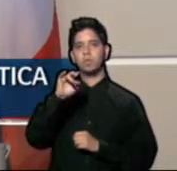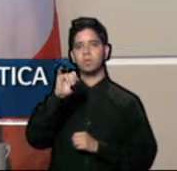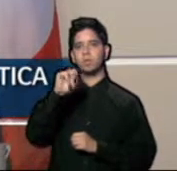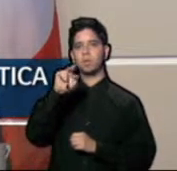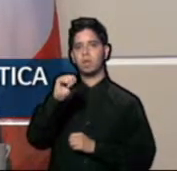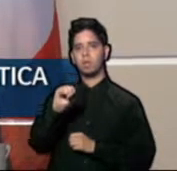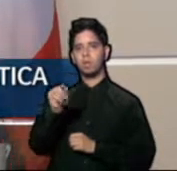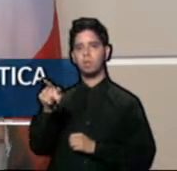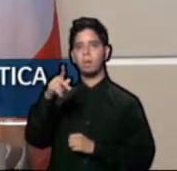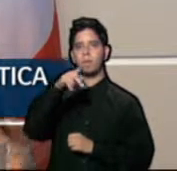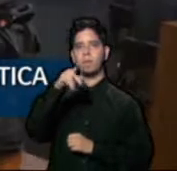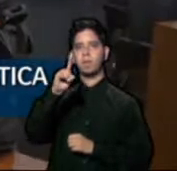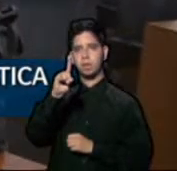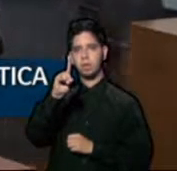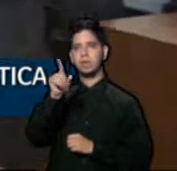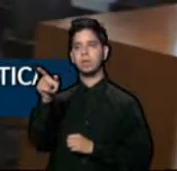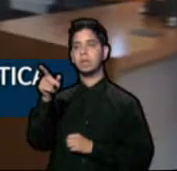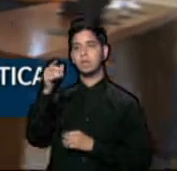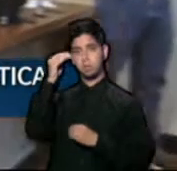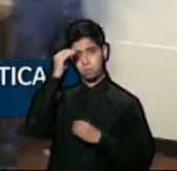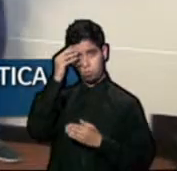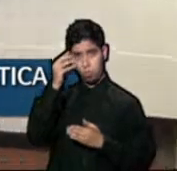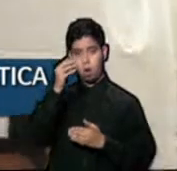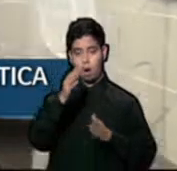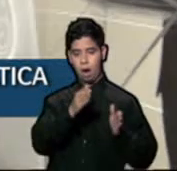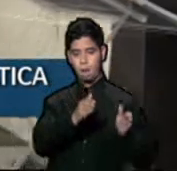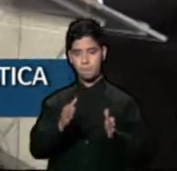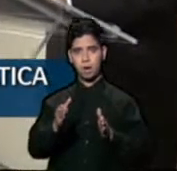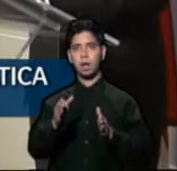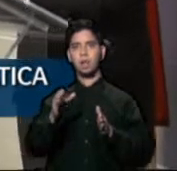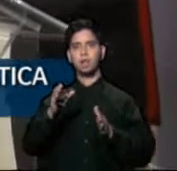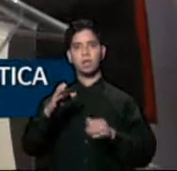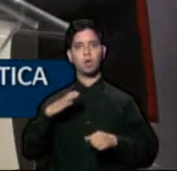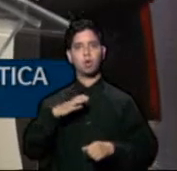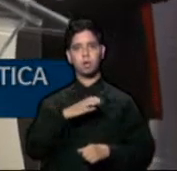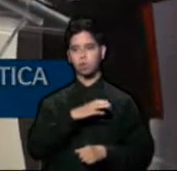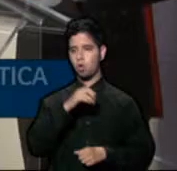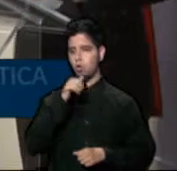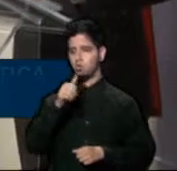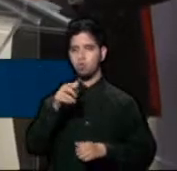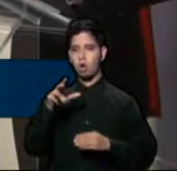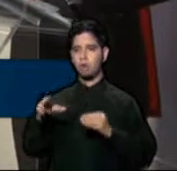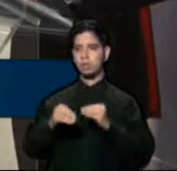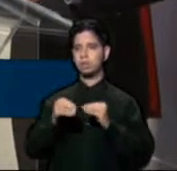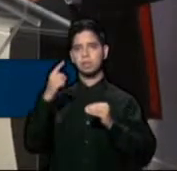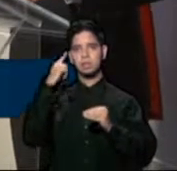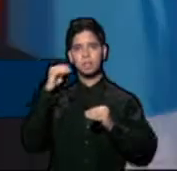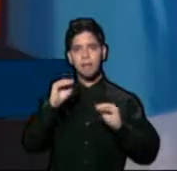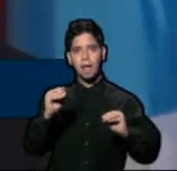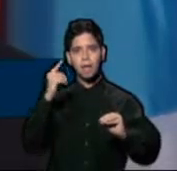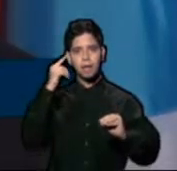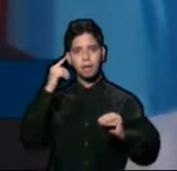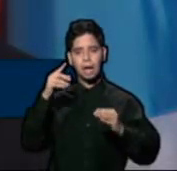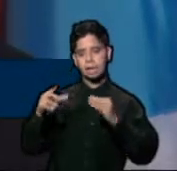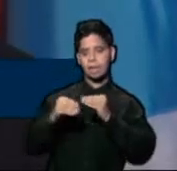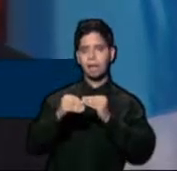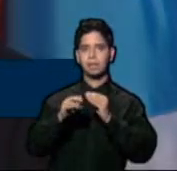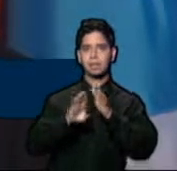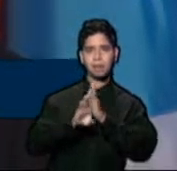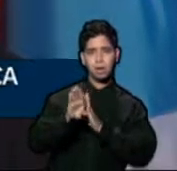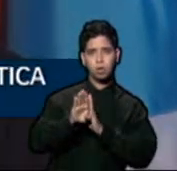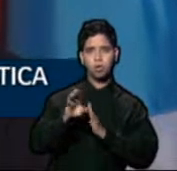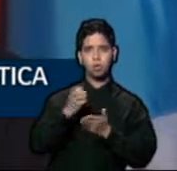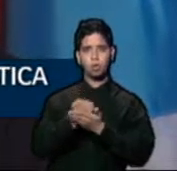Washington por el PPD, enfatizó en que el plan republicano del Congreso no incluye nada que promueva un desarrollo económico para la isla. La idea